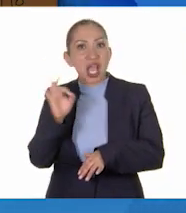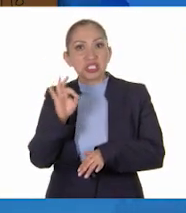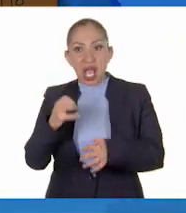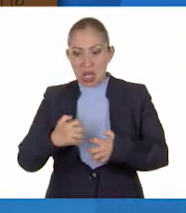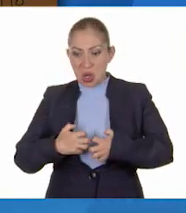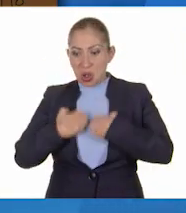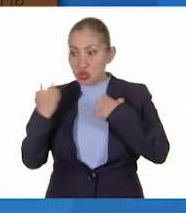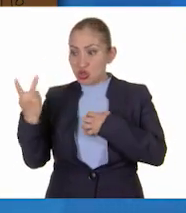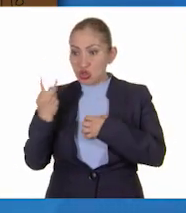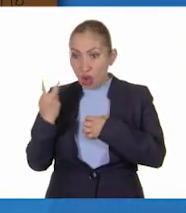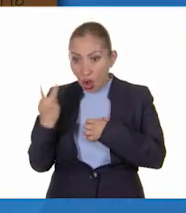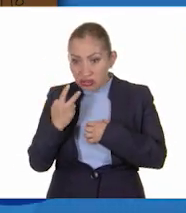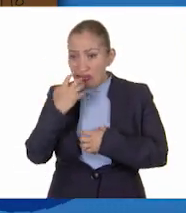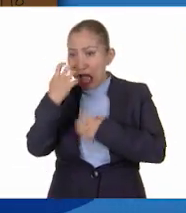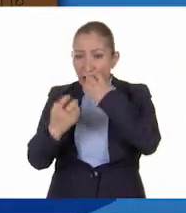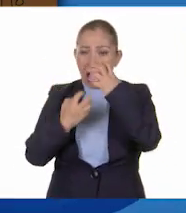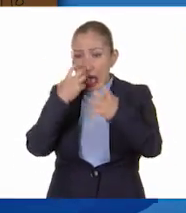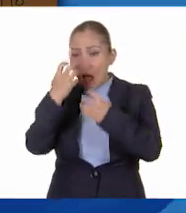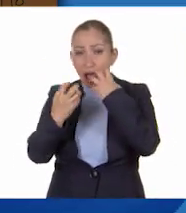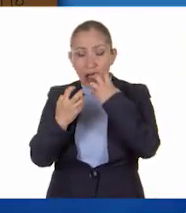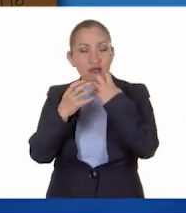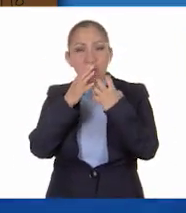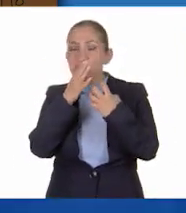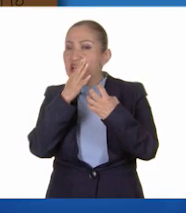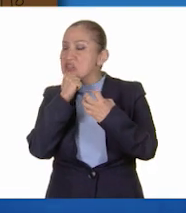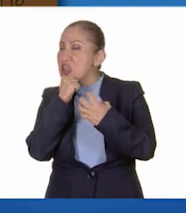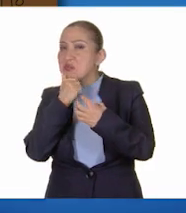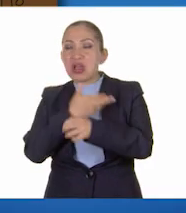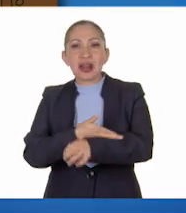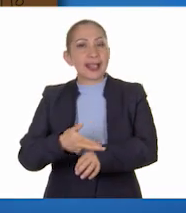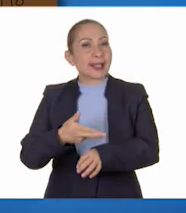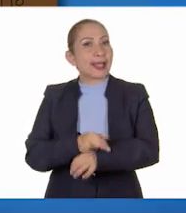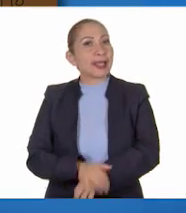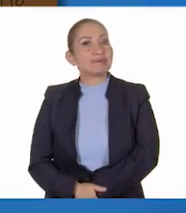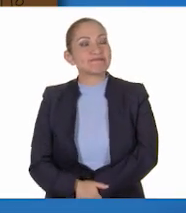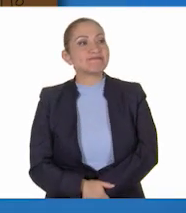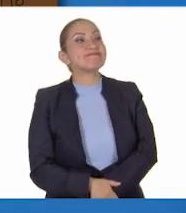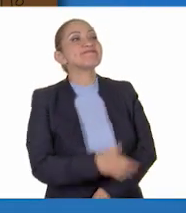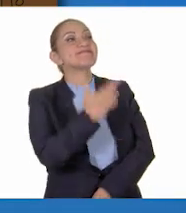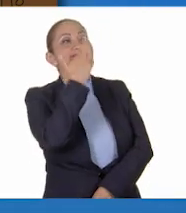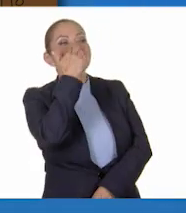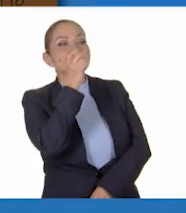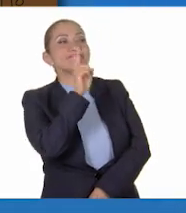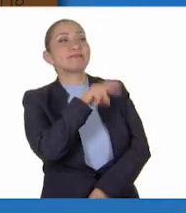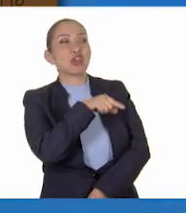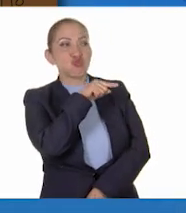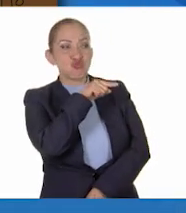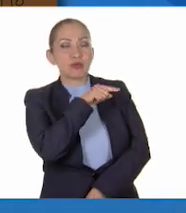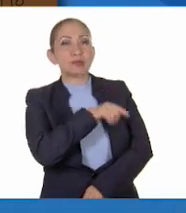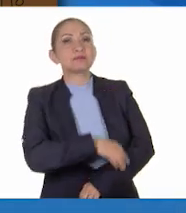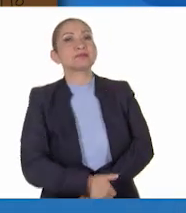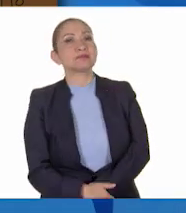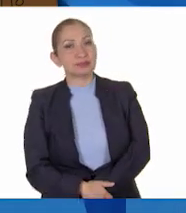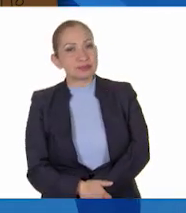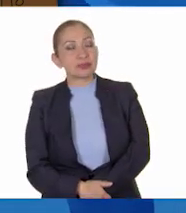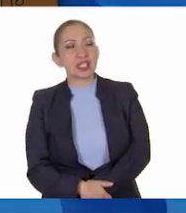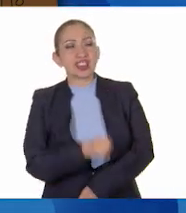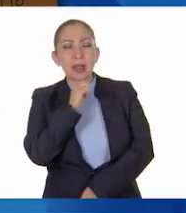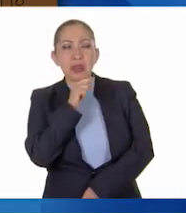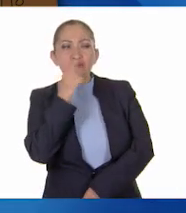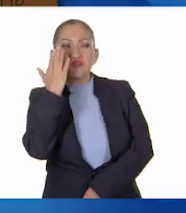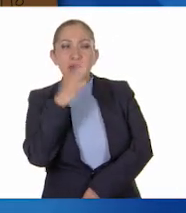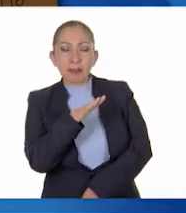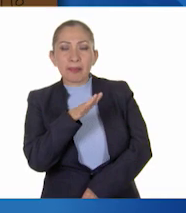enojamos y los dos gritamos, no lo podemos solucionar. Tienes toda la razón, Cupertino. Y también